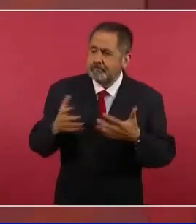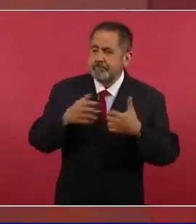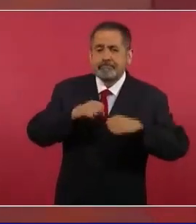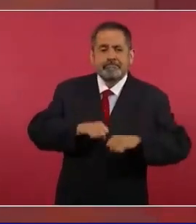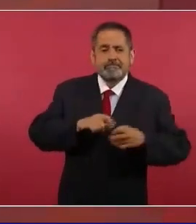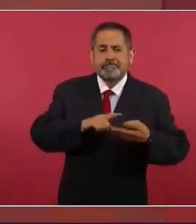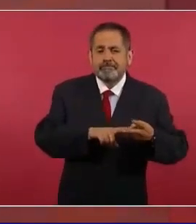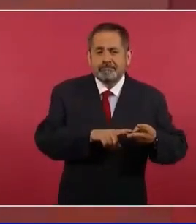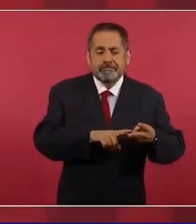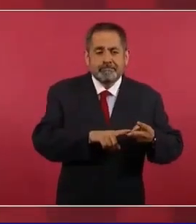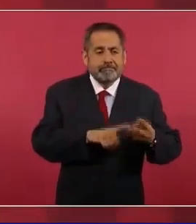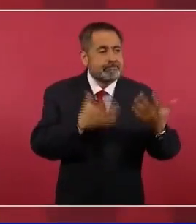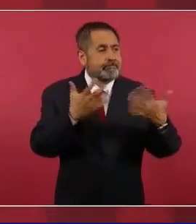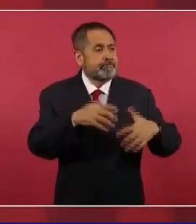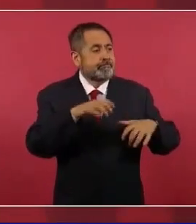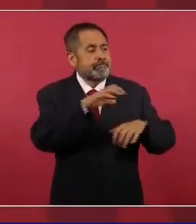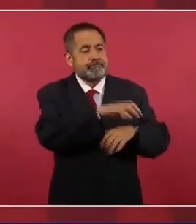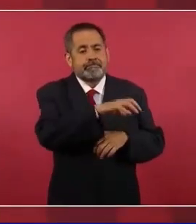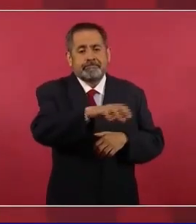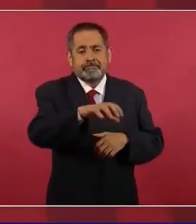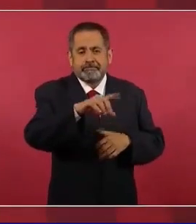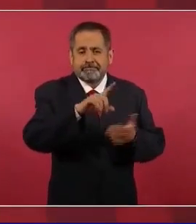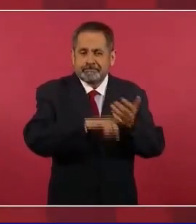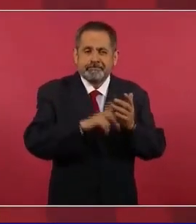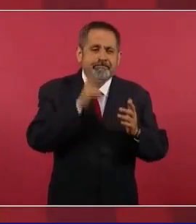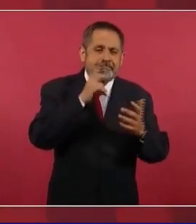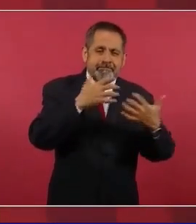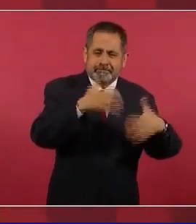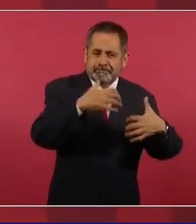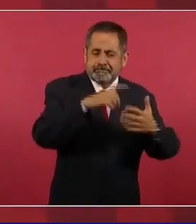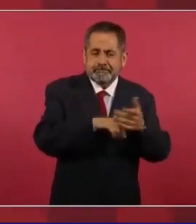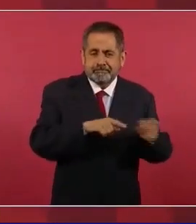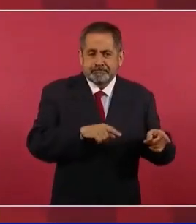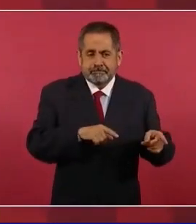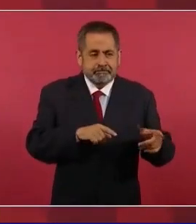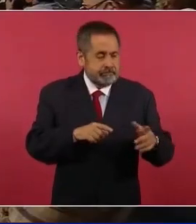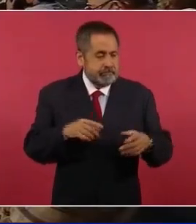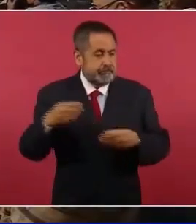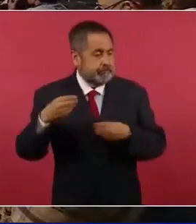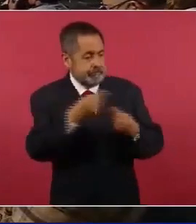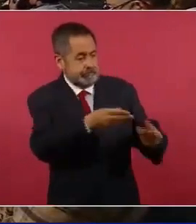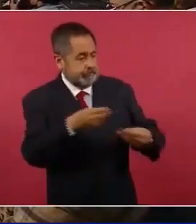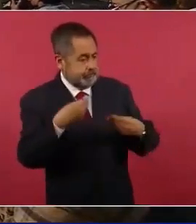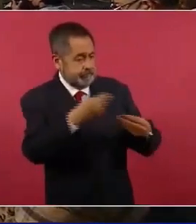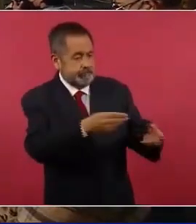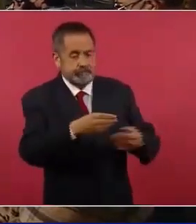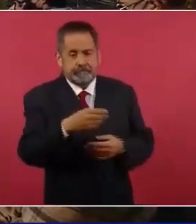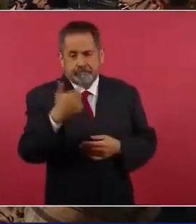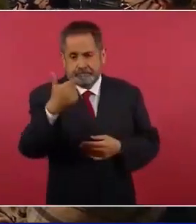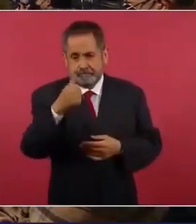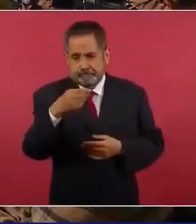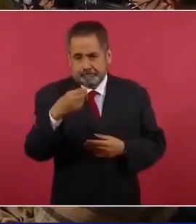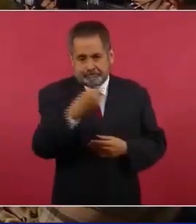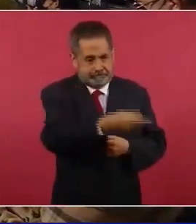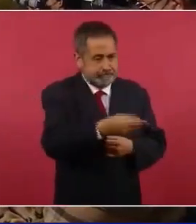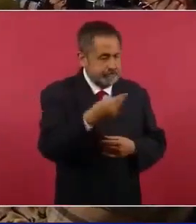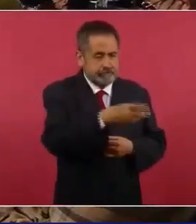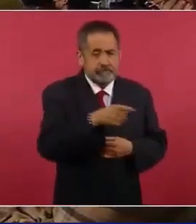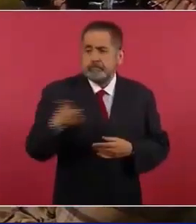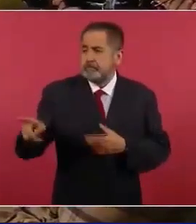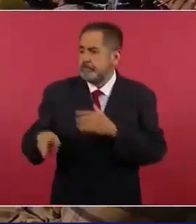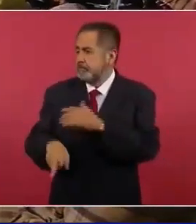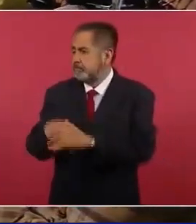incluso las plantas petroquímicas de Pemex sin gas para darle